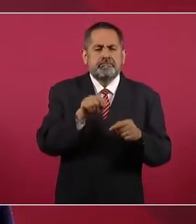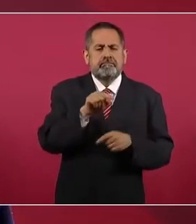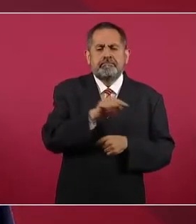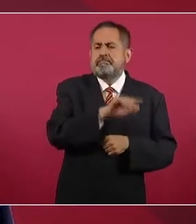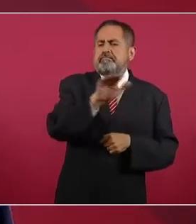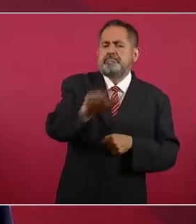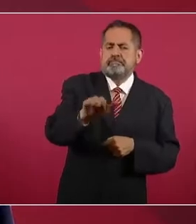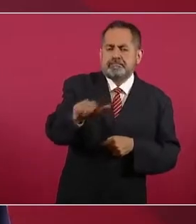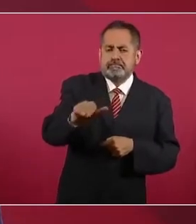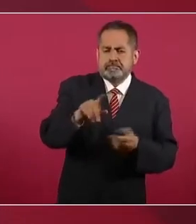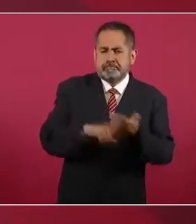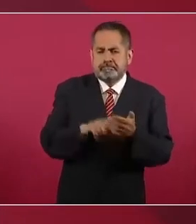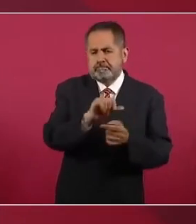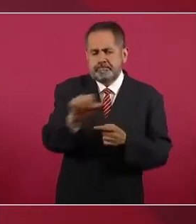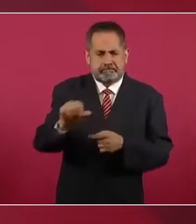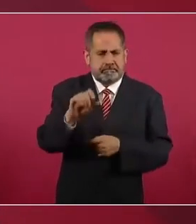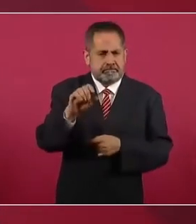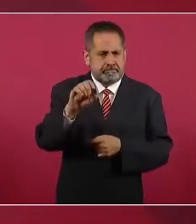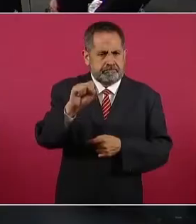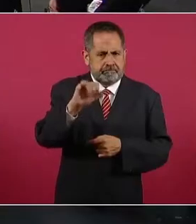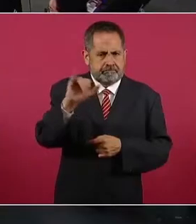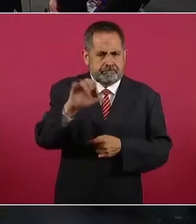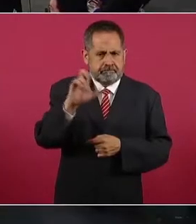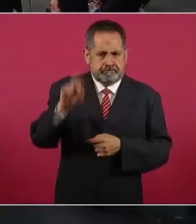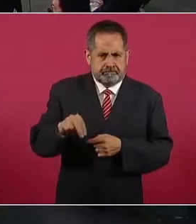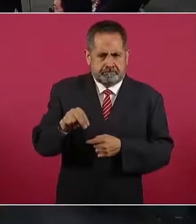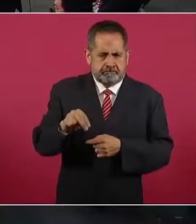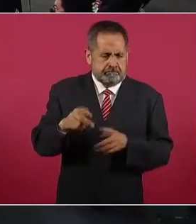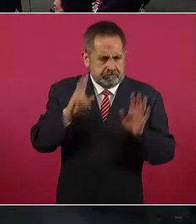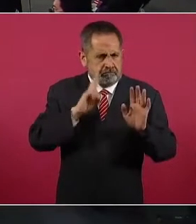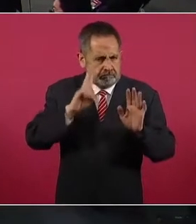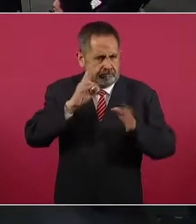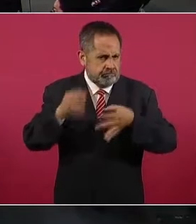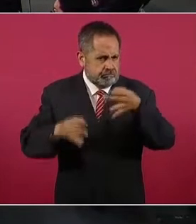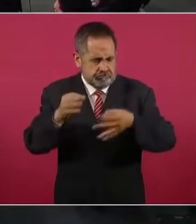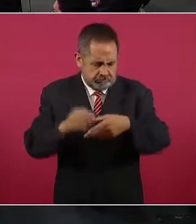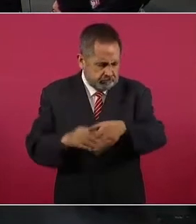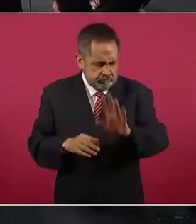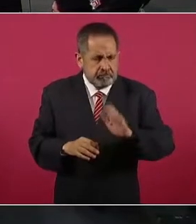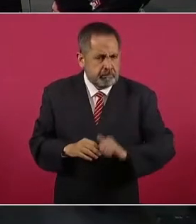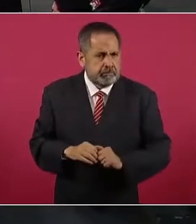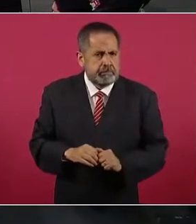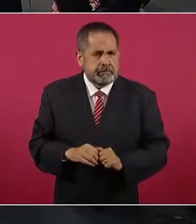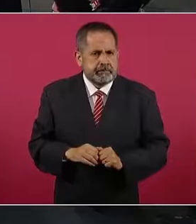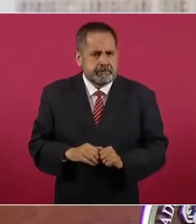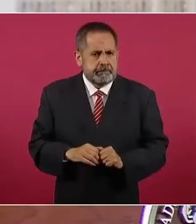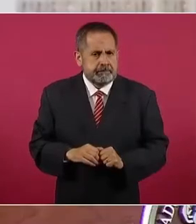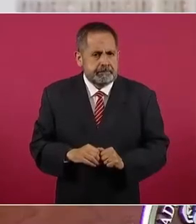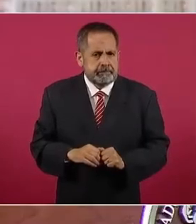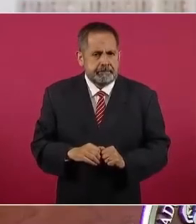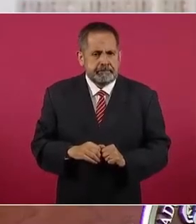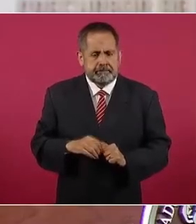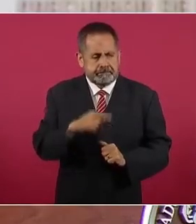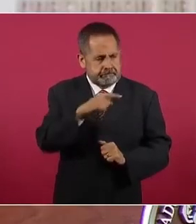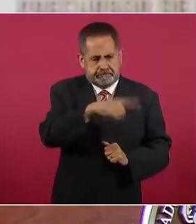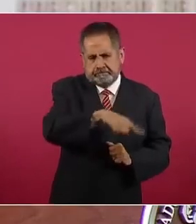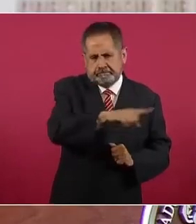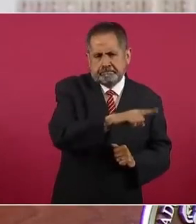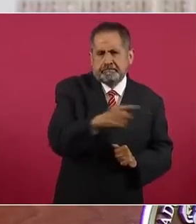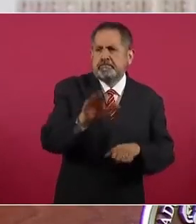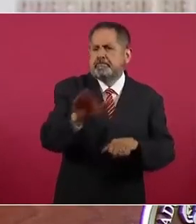al Poder Judicial, a la Suprema Corte.